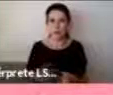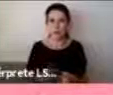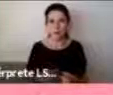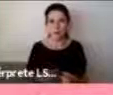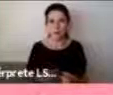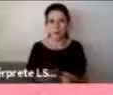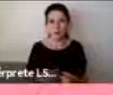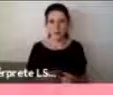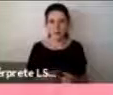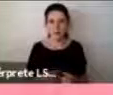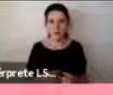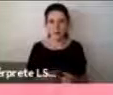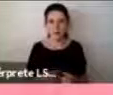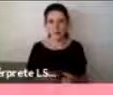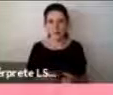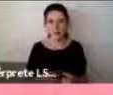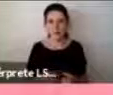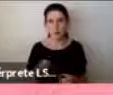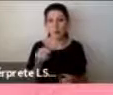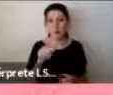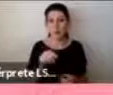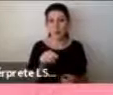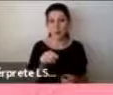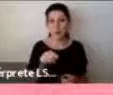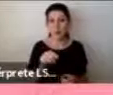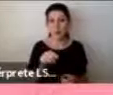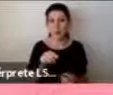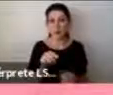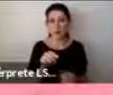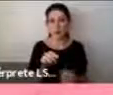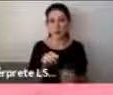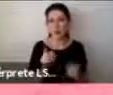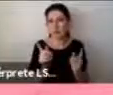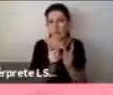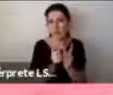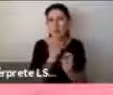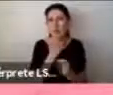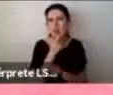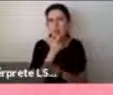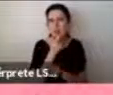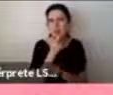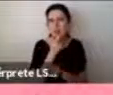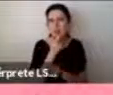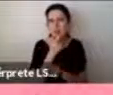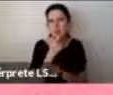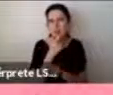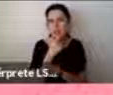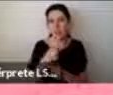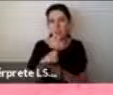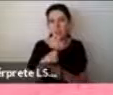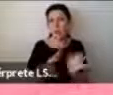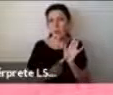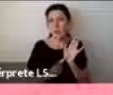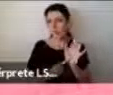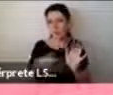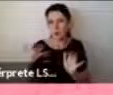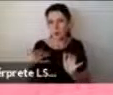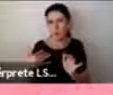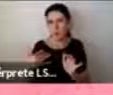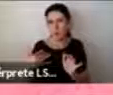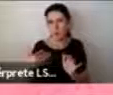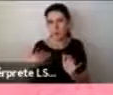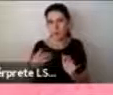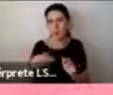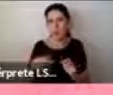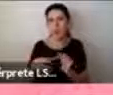esta es un reporte es un extracto tan inglés pero les voy a destacar como lo central de la Asociación Americana de